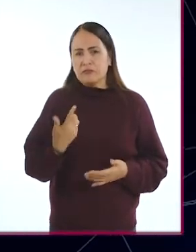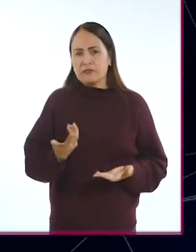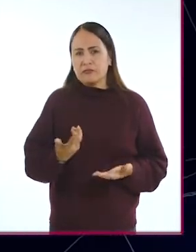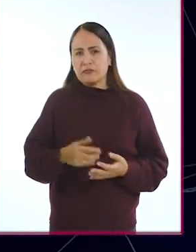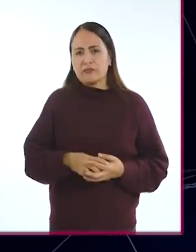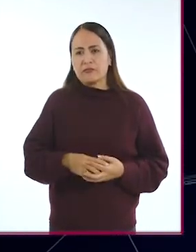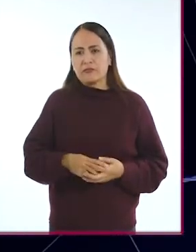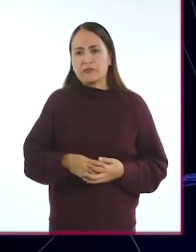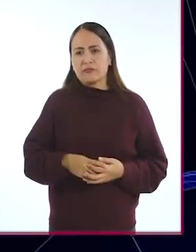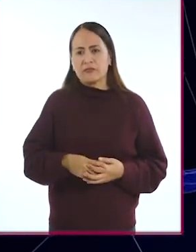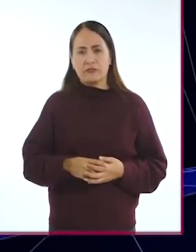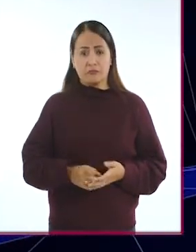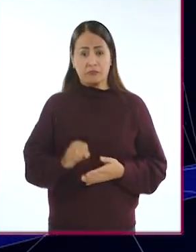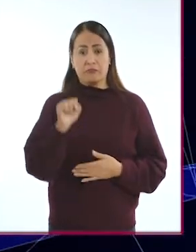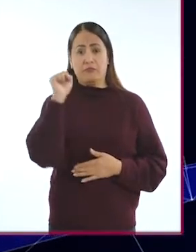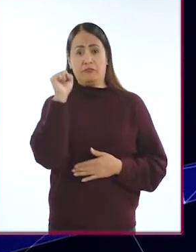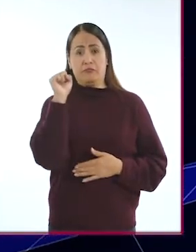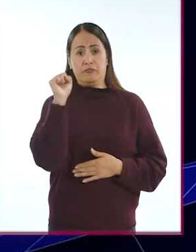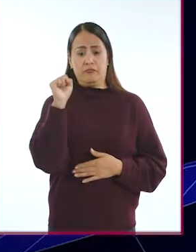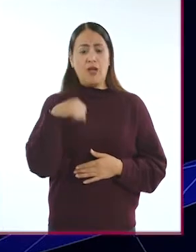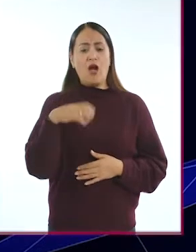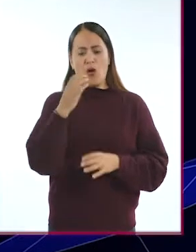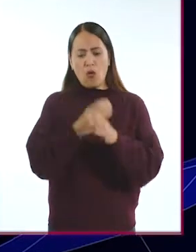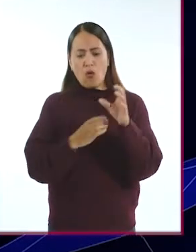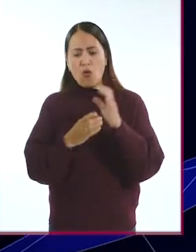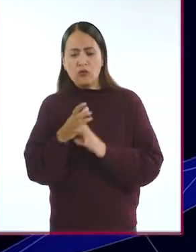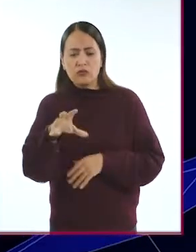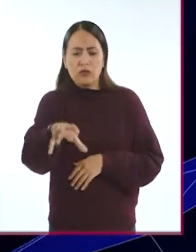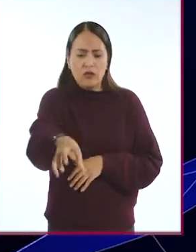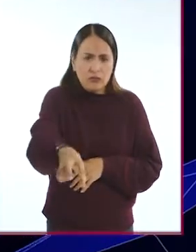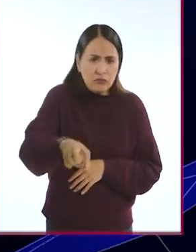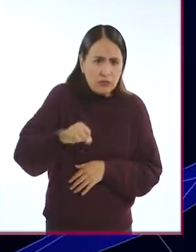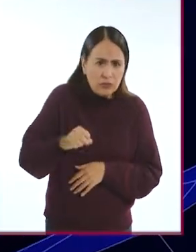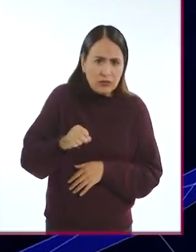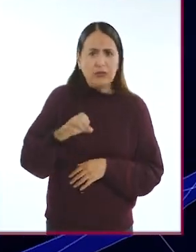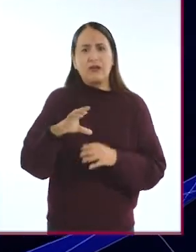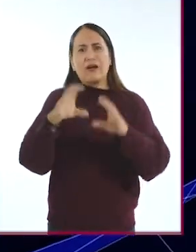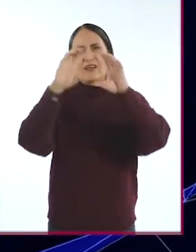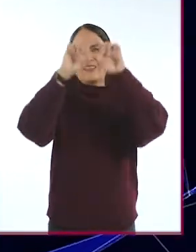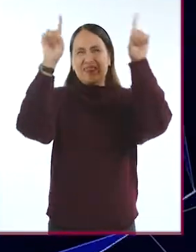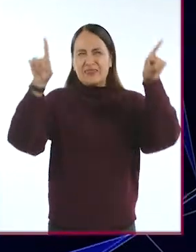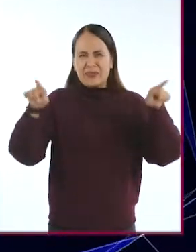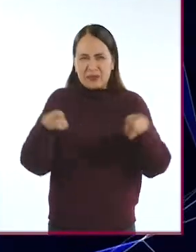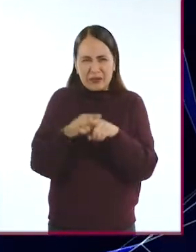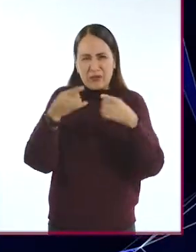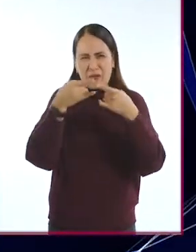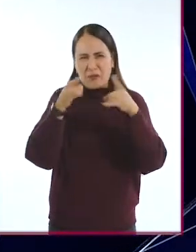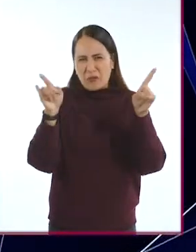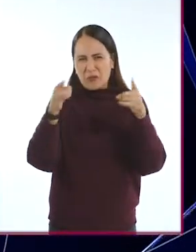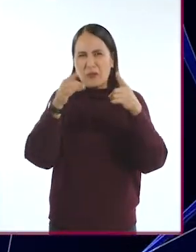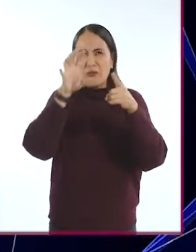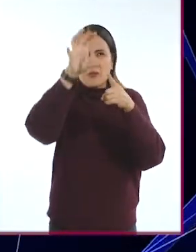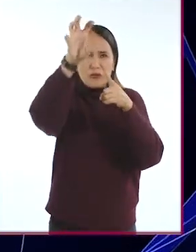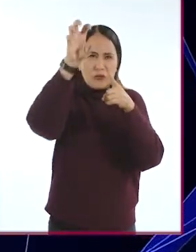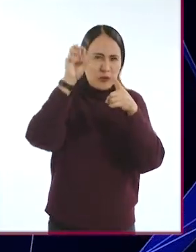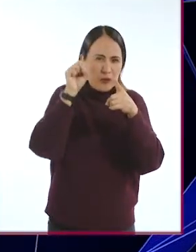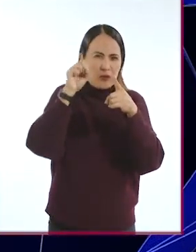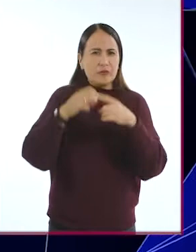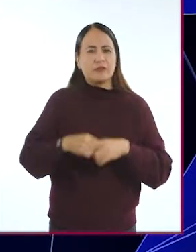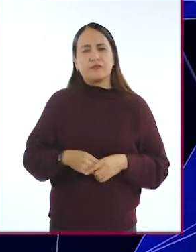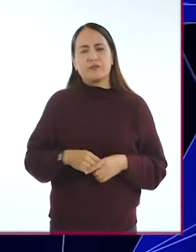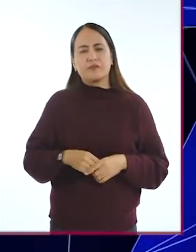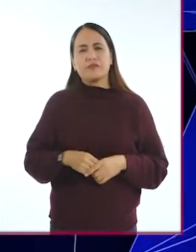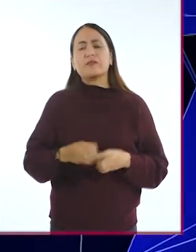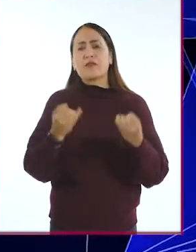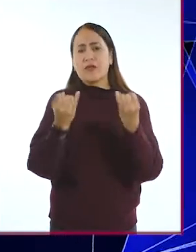pudiera, por ejemplo, erguirme, alcanzar alguna cosa en la alacena o que pudiera más